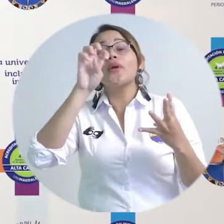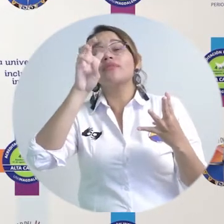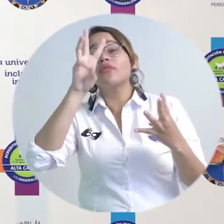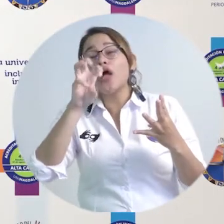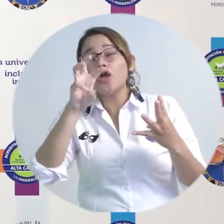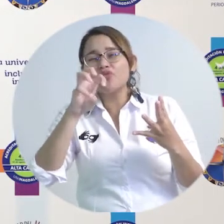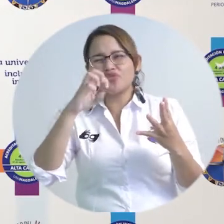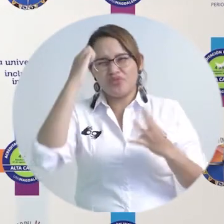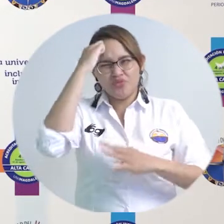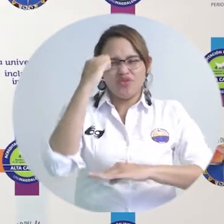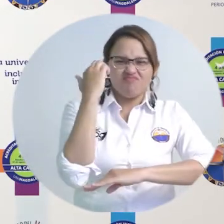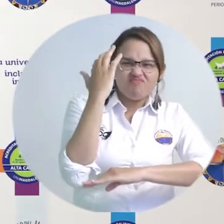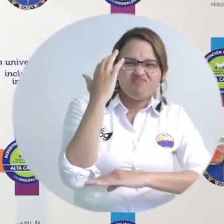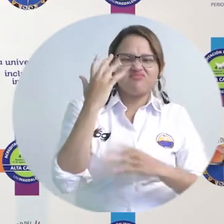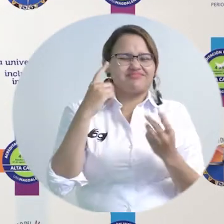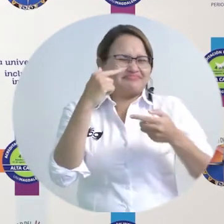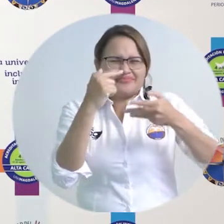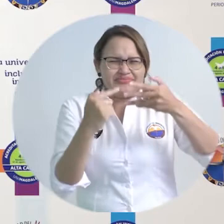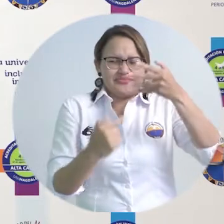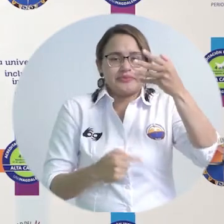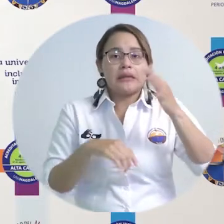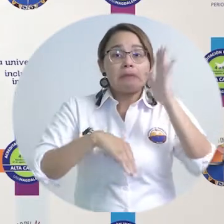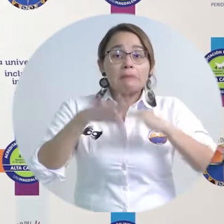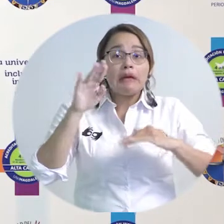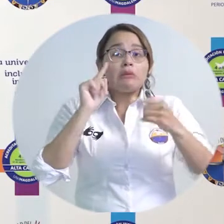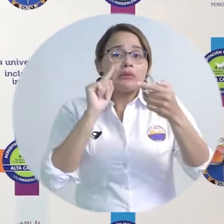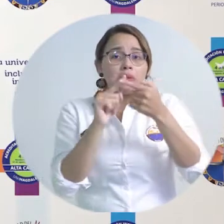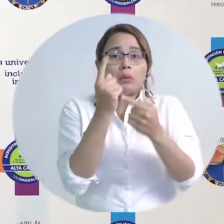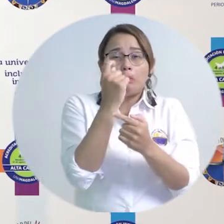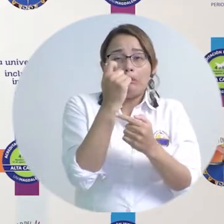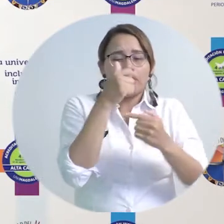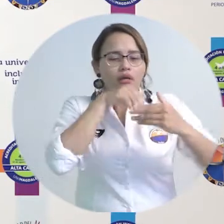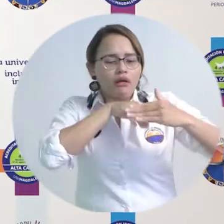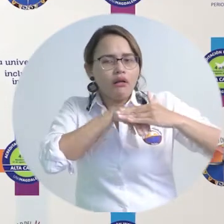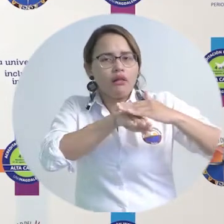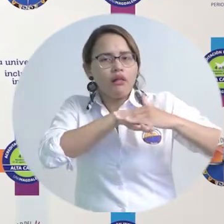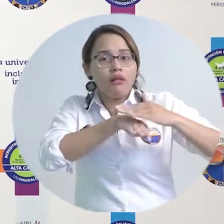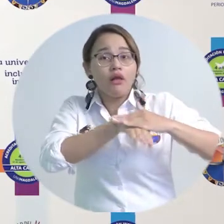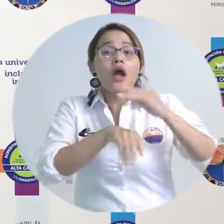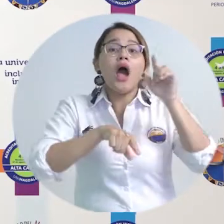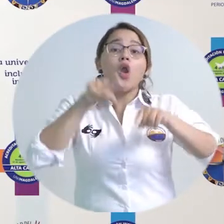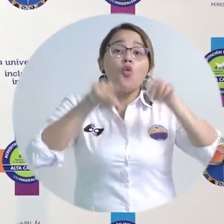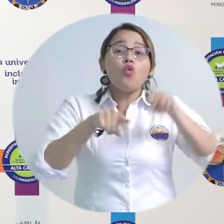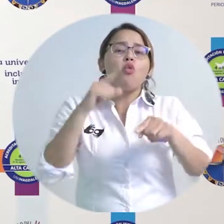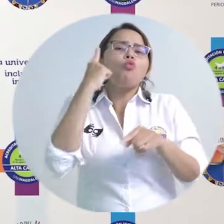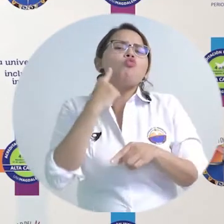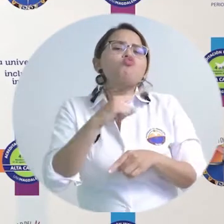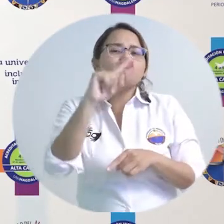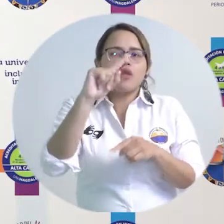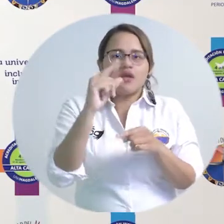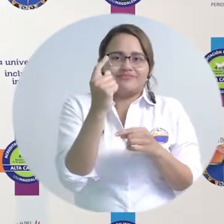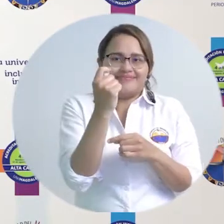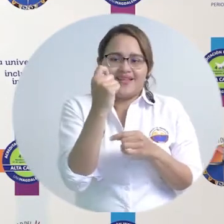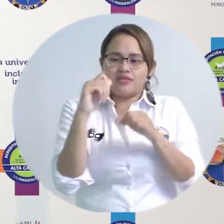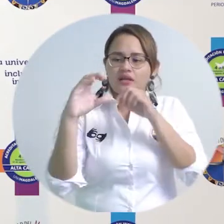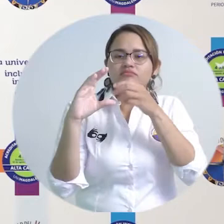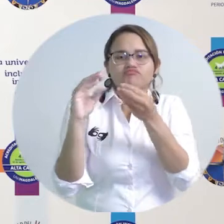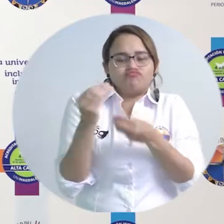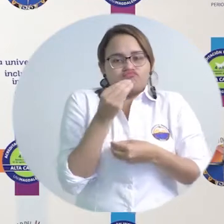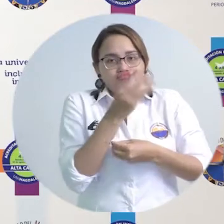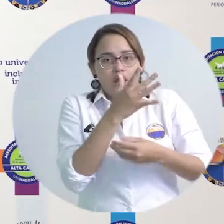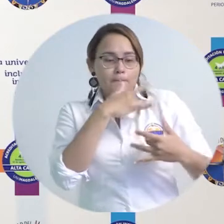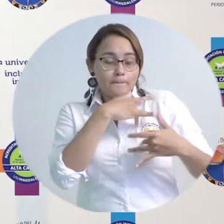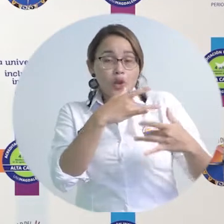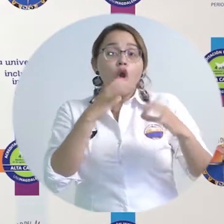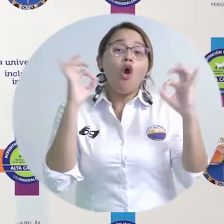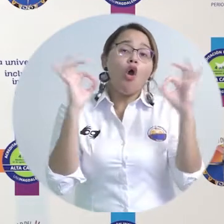255 personas aportantes, con aportes entre un día de salario hasta 5, como han hecho algunos otros vicerectores